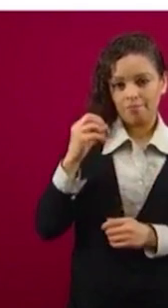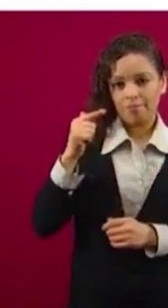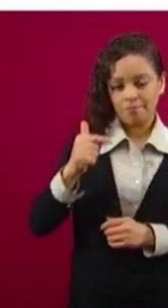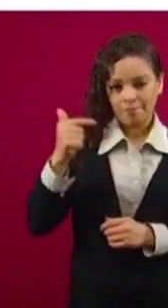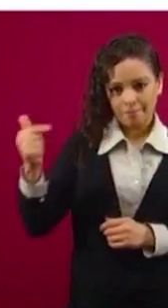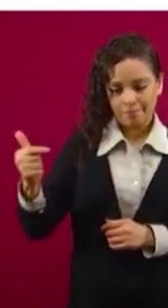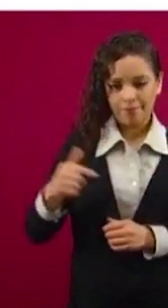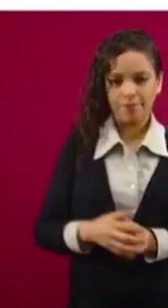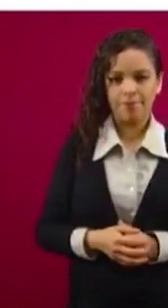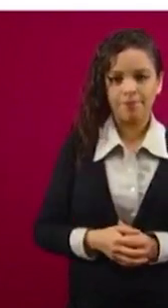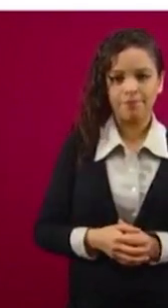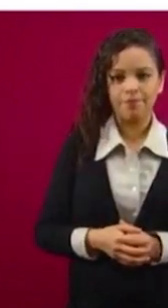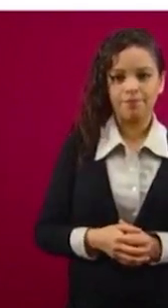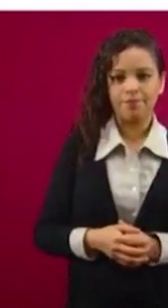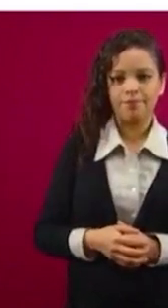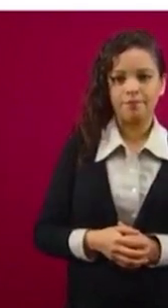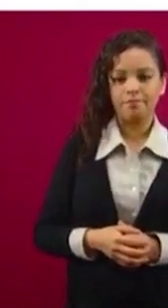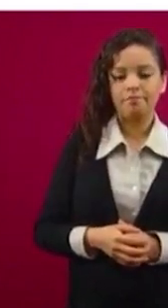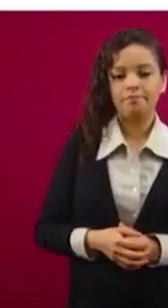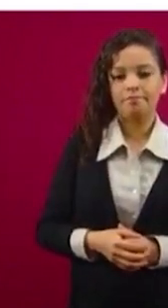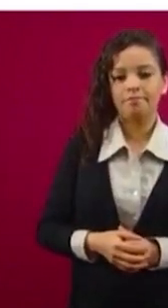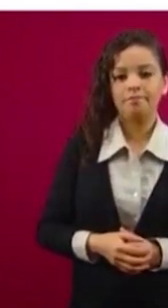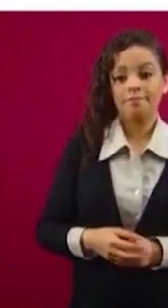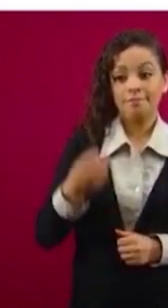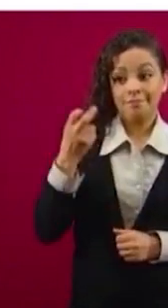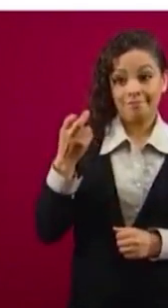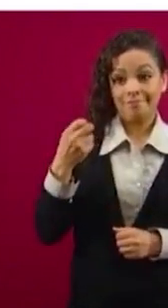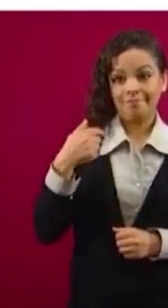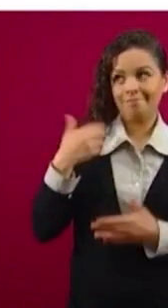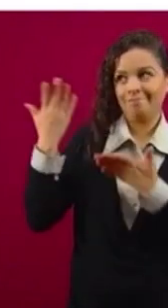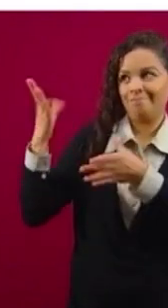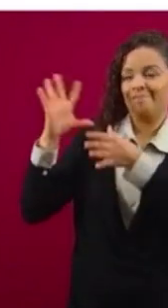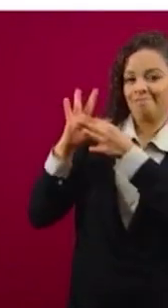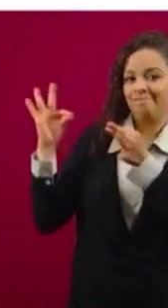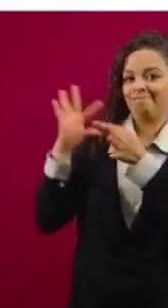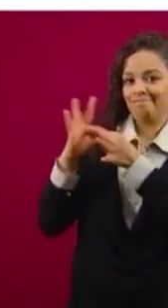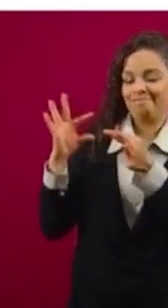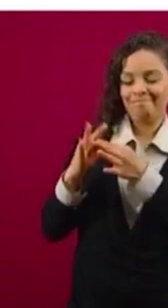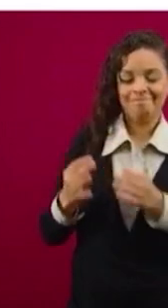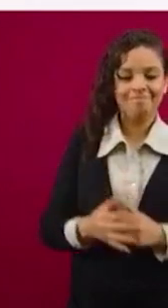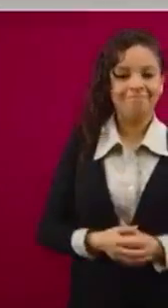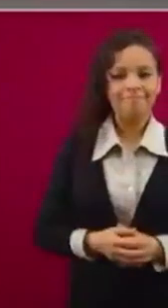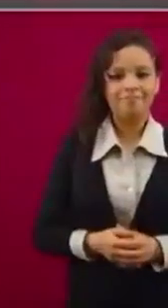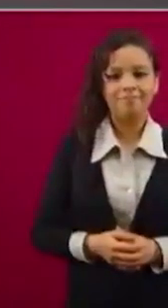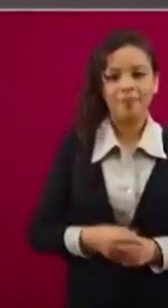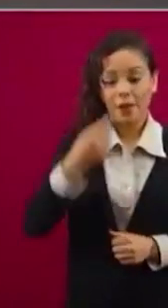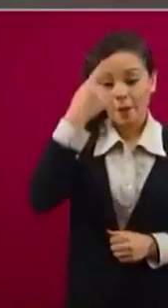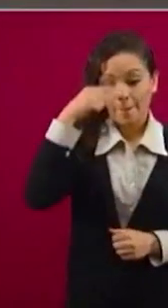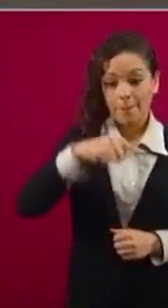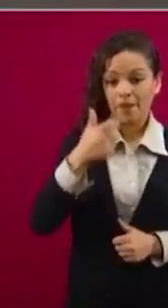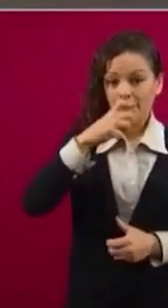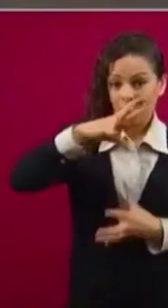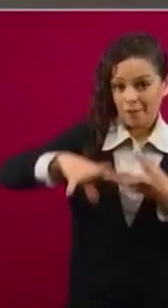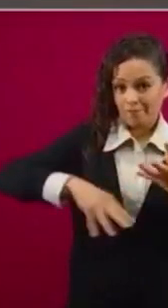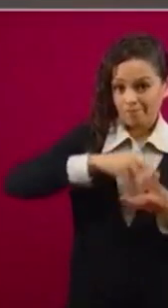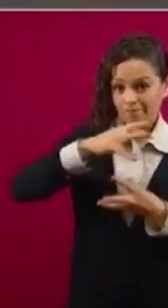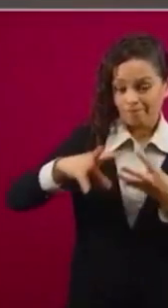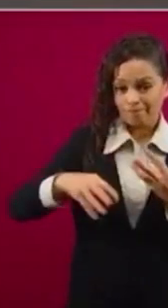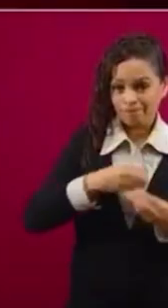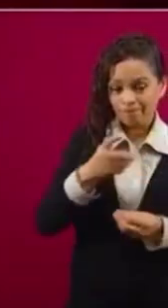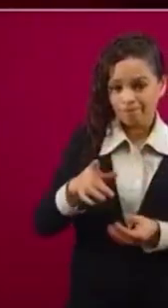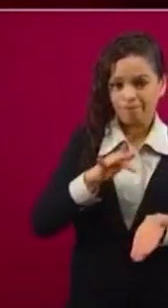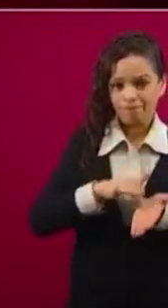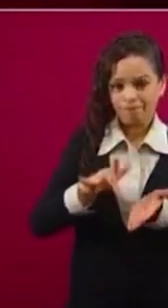a la que yo me hacía referencia. ¿Cuánto es, cuál es la inyección a la economía en todo el país